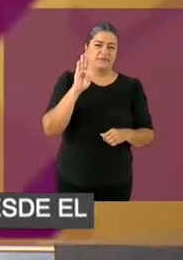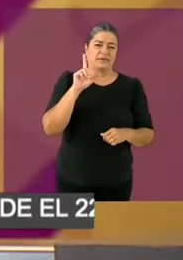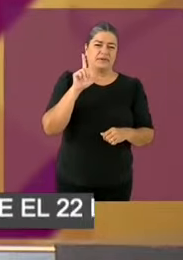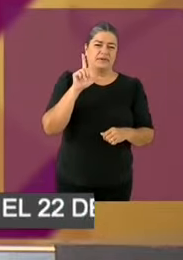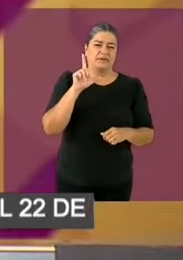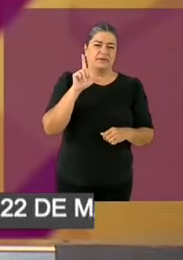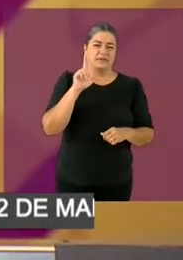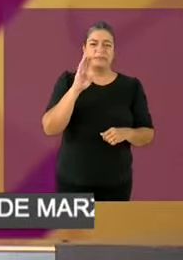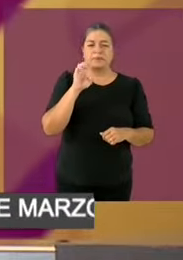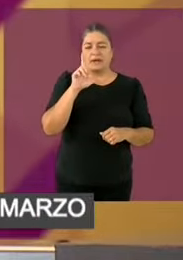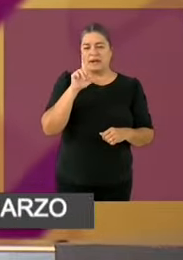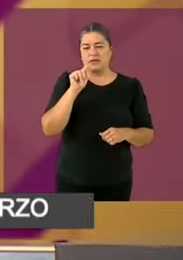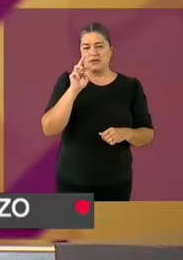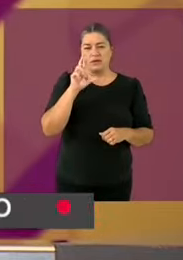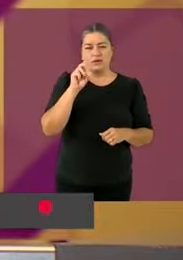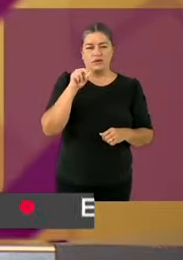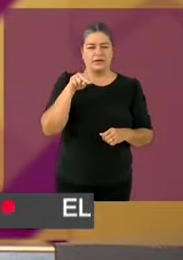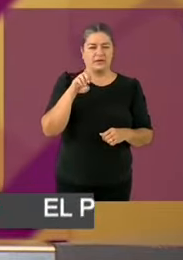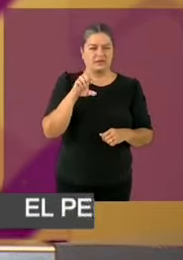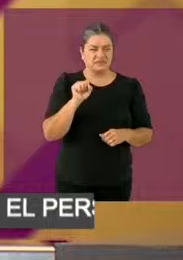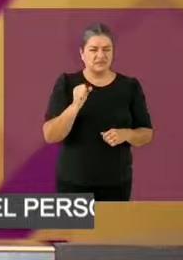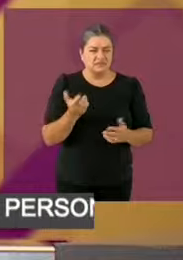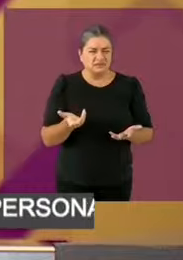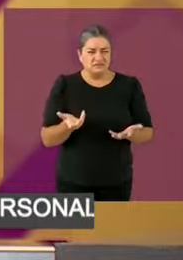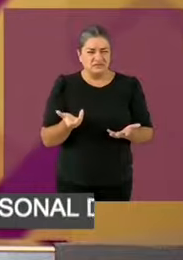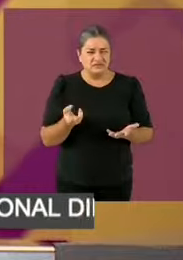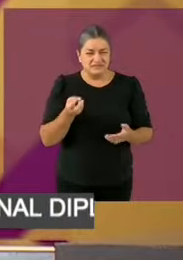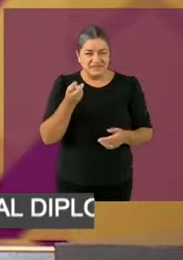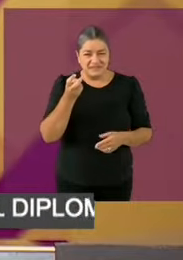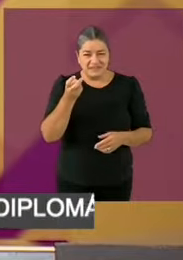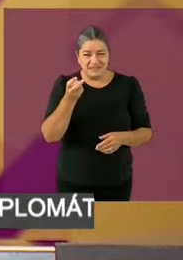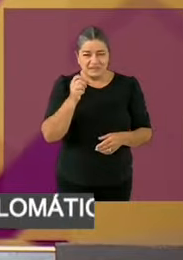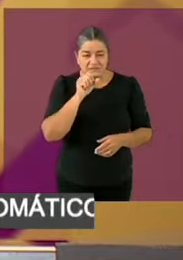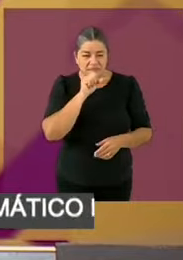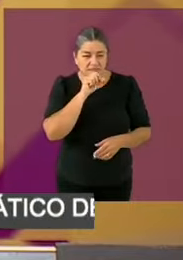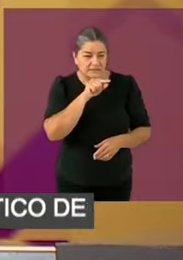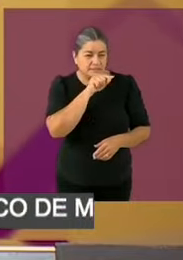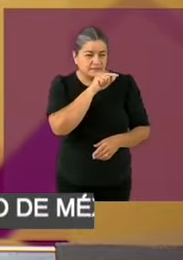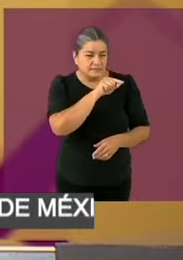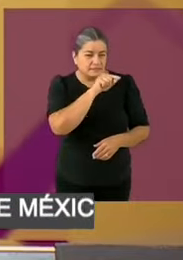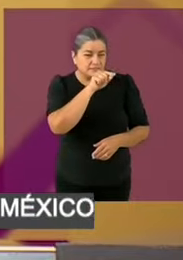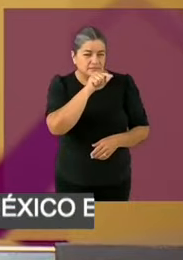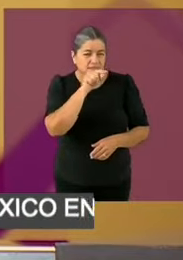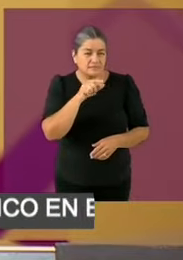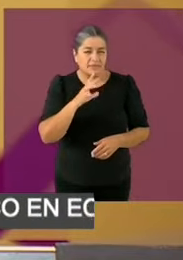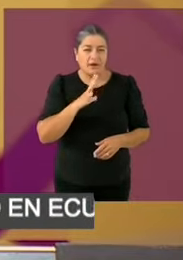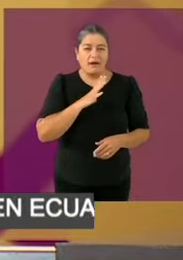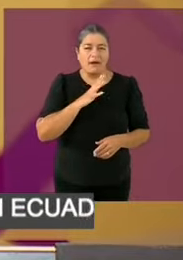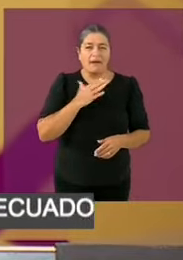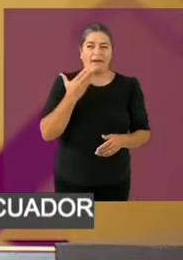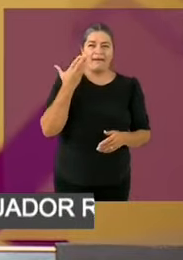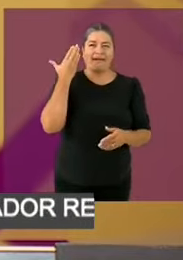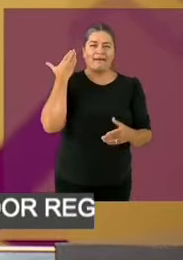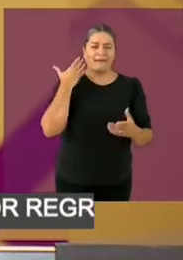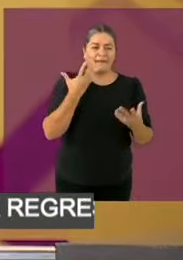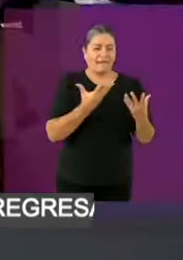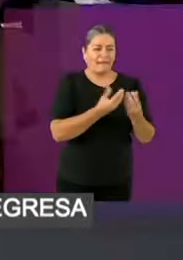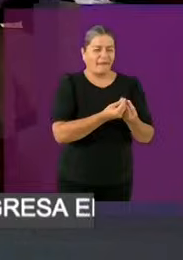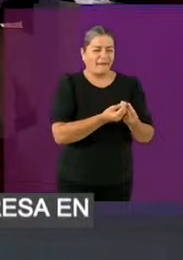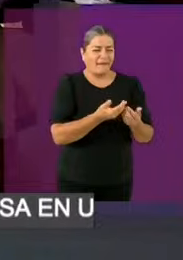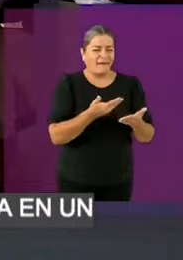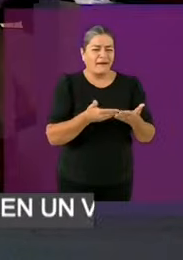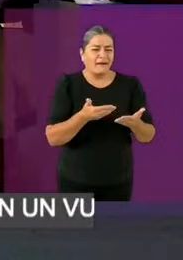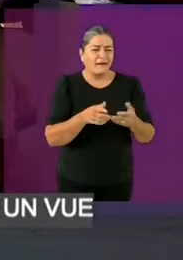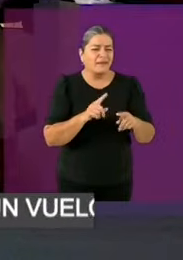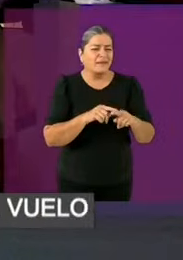El problema no es dónde militaste o dónde estuviste en el pasado. El problema es lo que hiciste, los resultados que te definieron, y en dónde estás ahora. Y ella ahora,